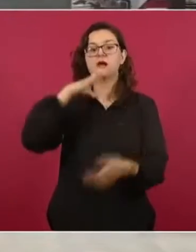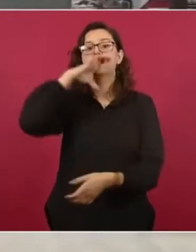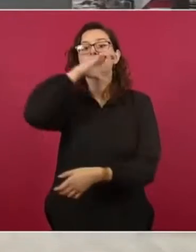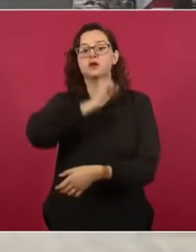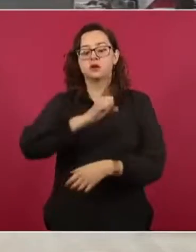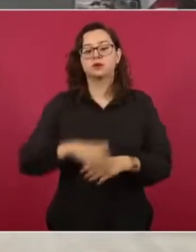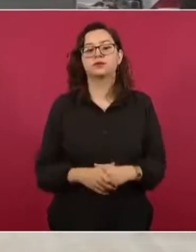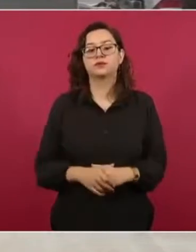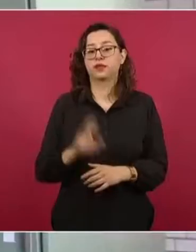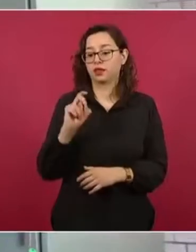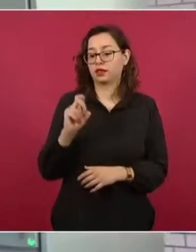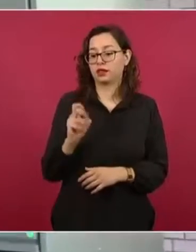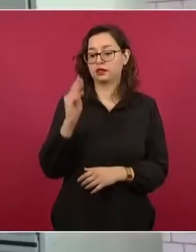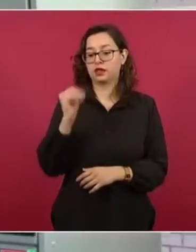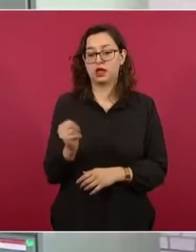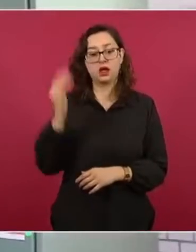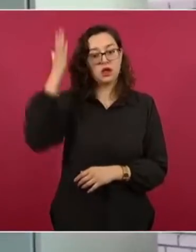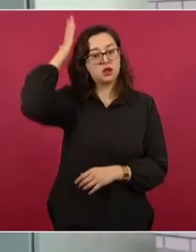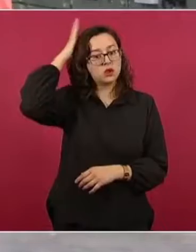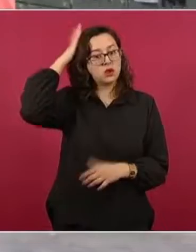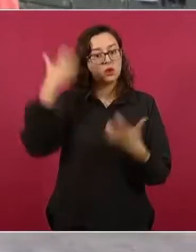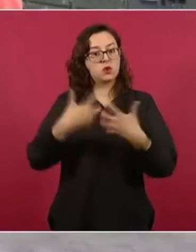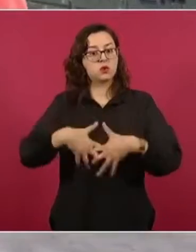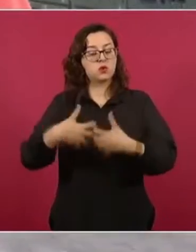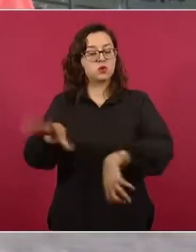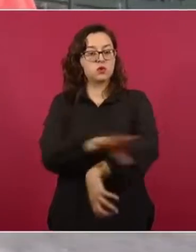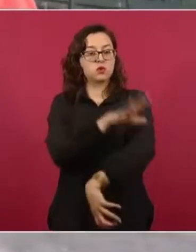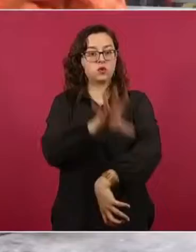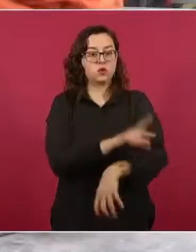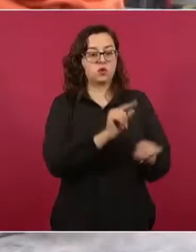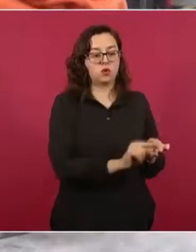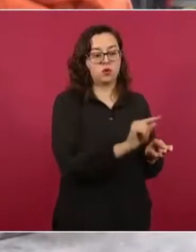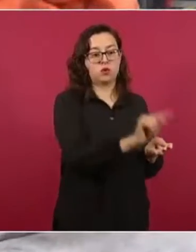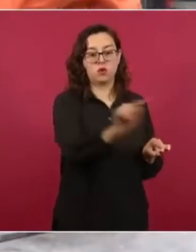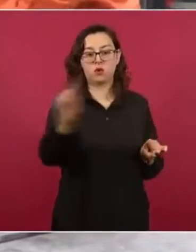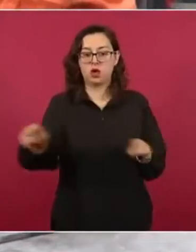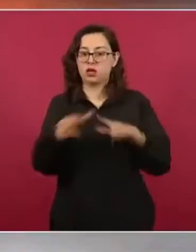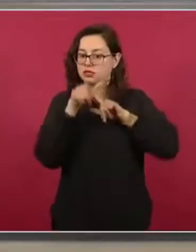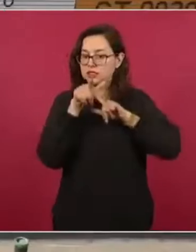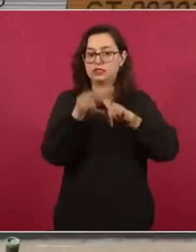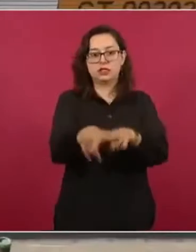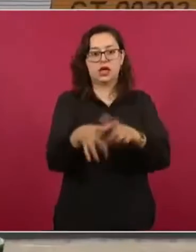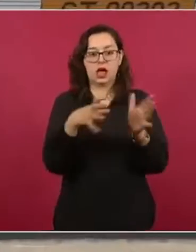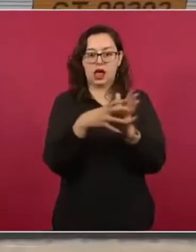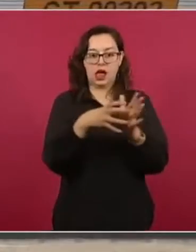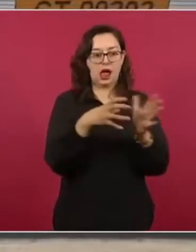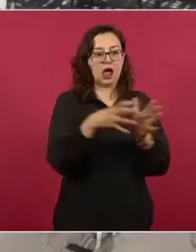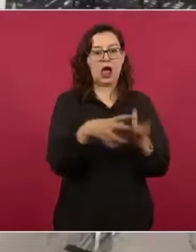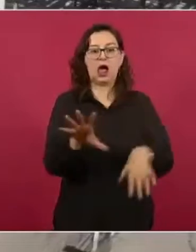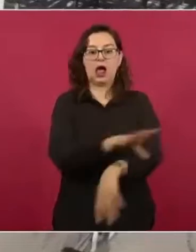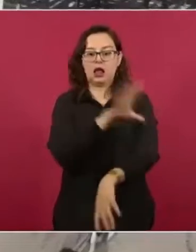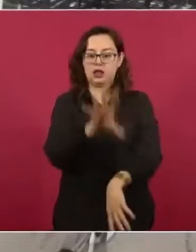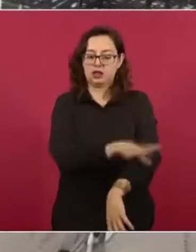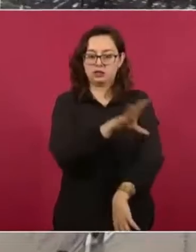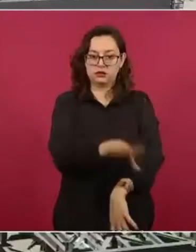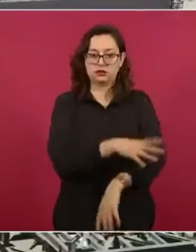avance en las 39 subestaciones es del 89% y se continúa con la colocación de transformadores eléctricos. Concluyó el armado de las